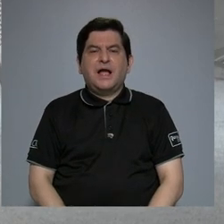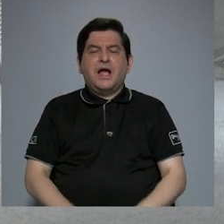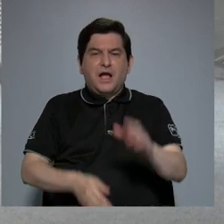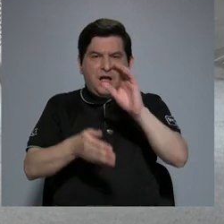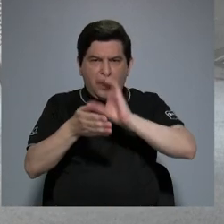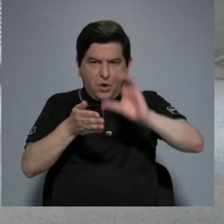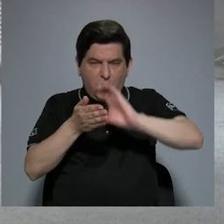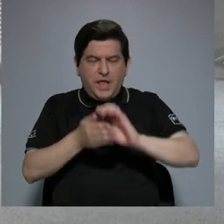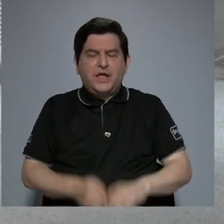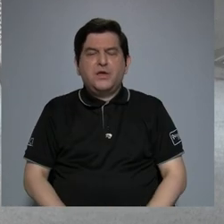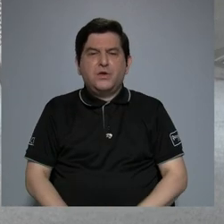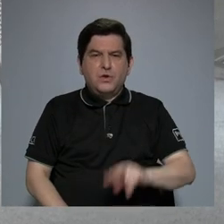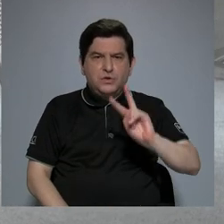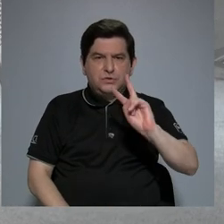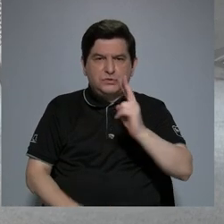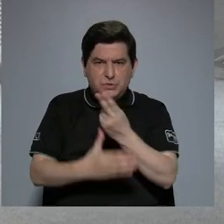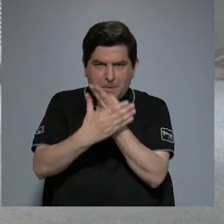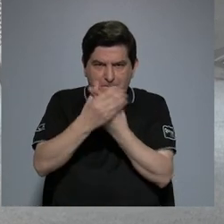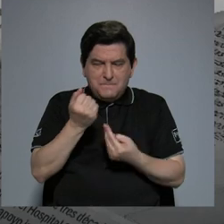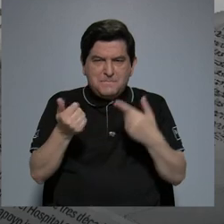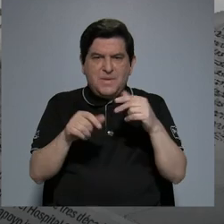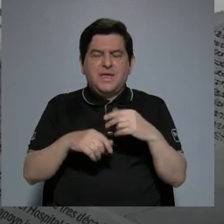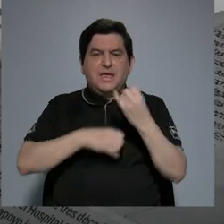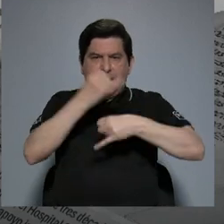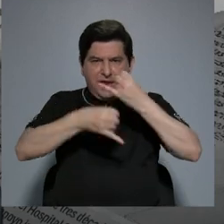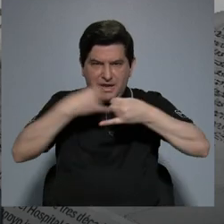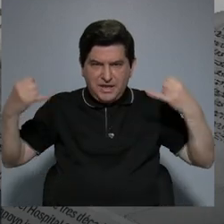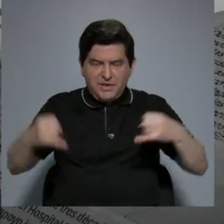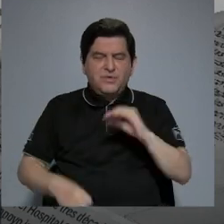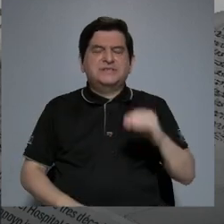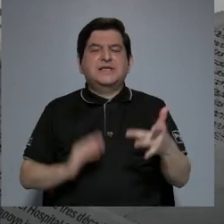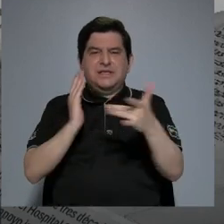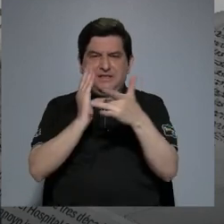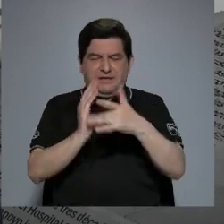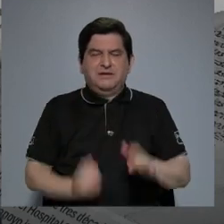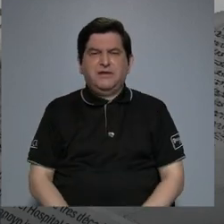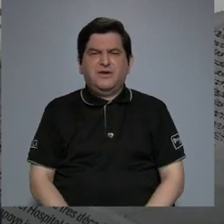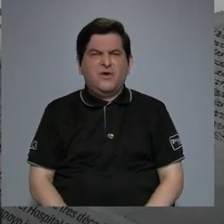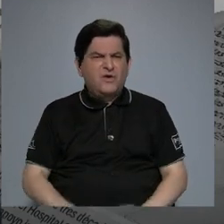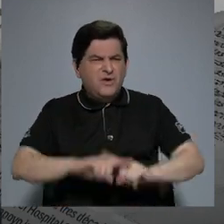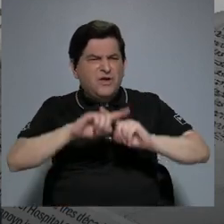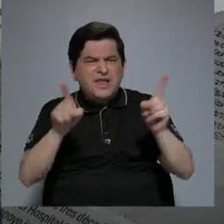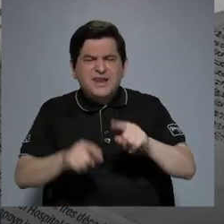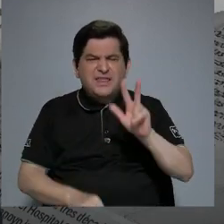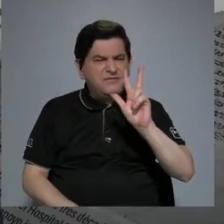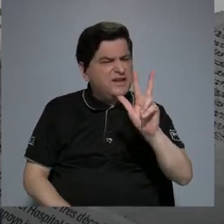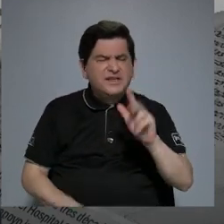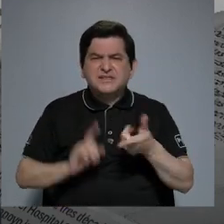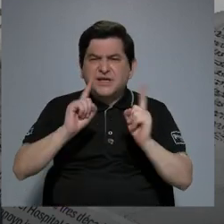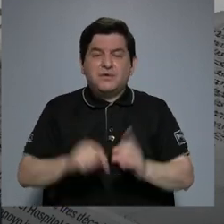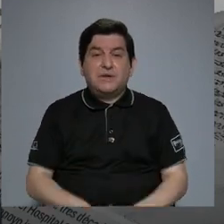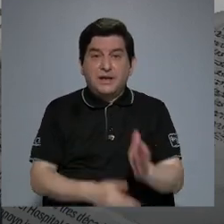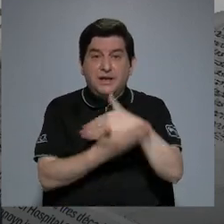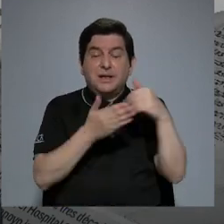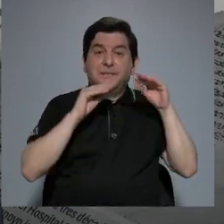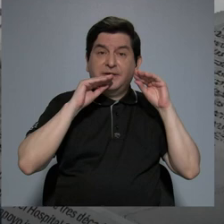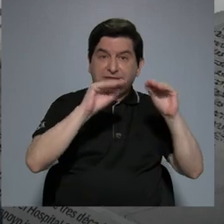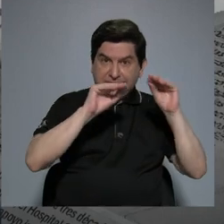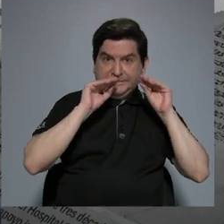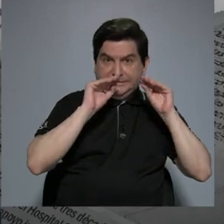y la educación técnica. ¿Cuál es la diferencia entre esas tres? Sí. La parte académica,